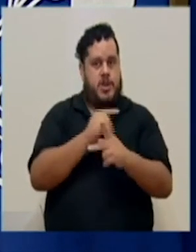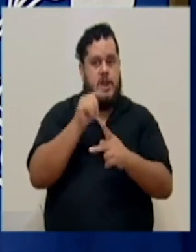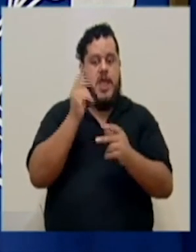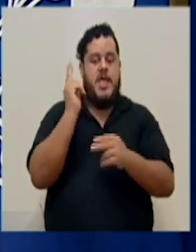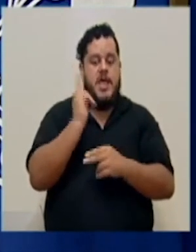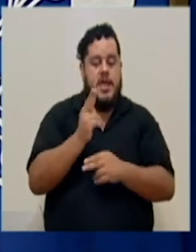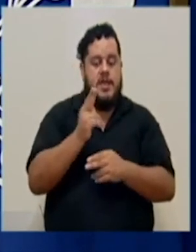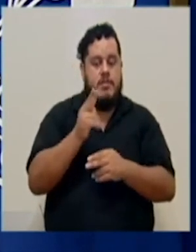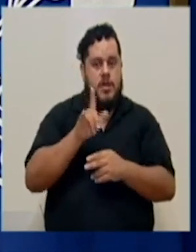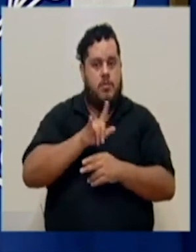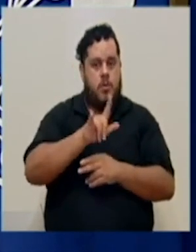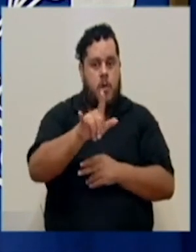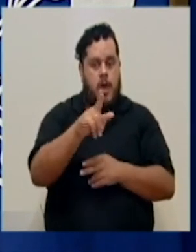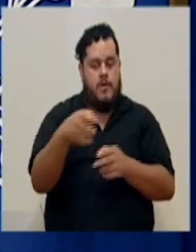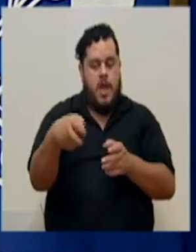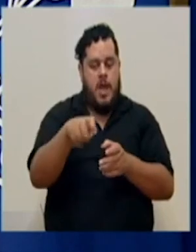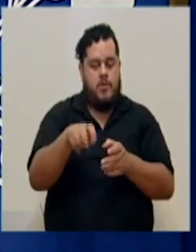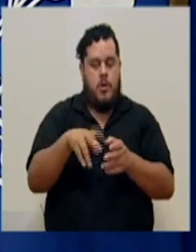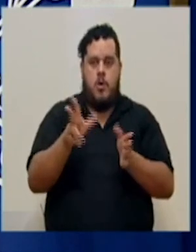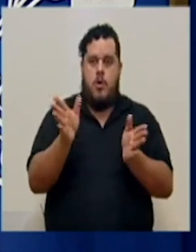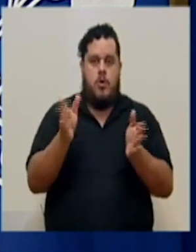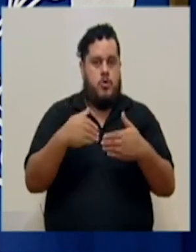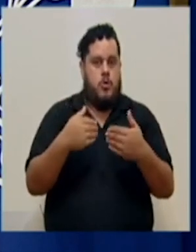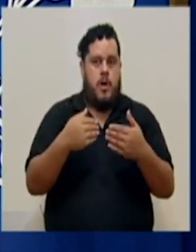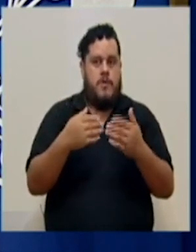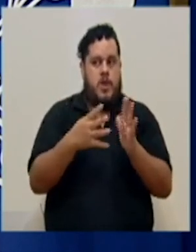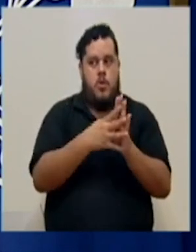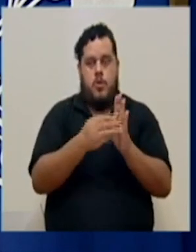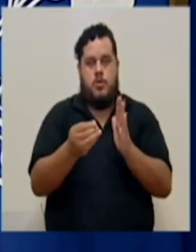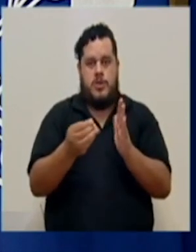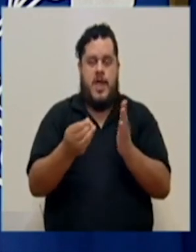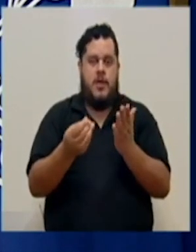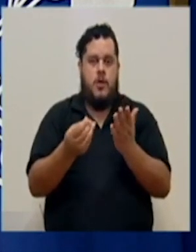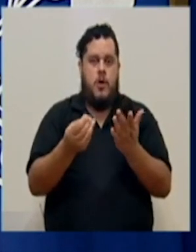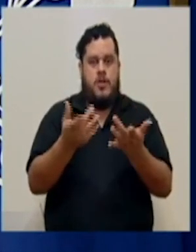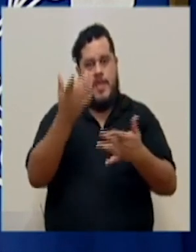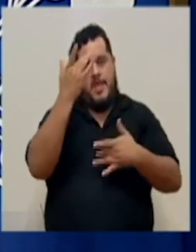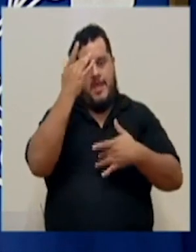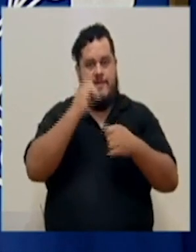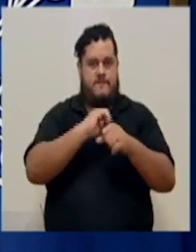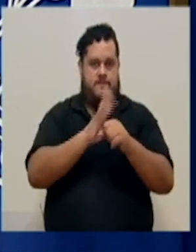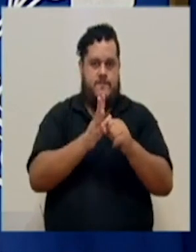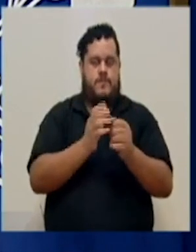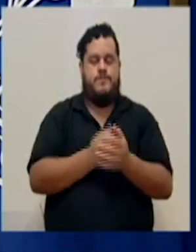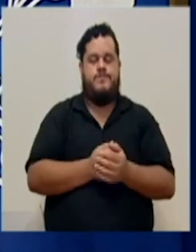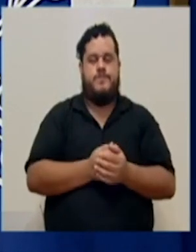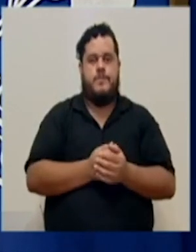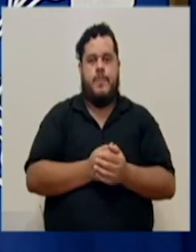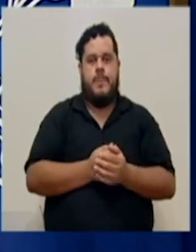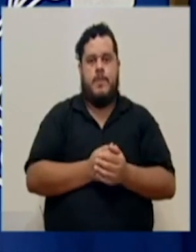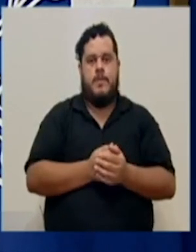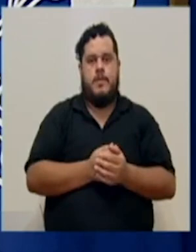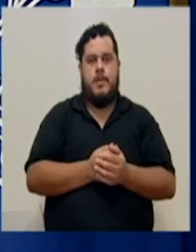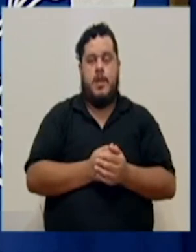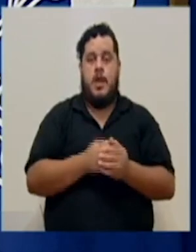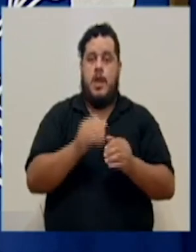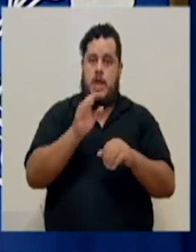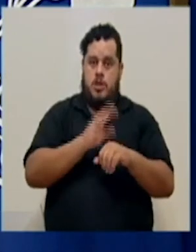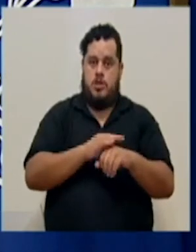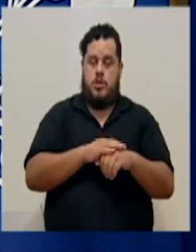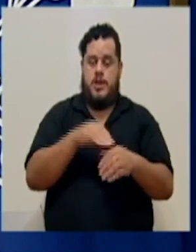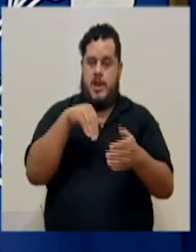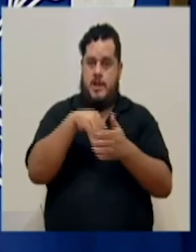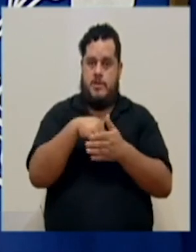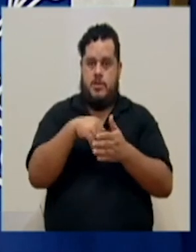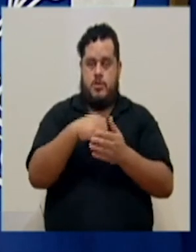avión no va a haber una explosión de casos o por lo menos un brote en medio del avión. Con respecto a la